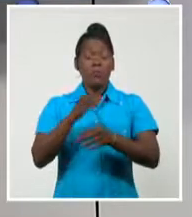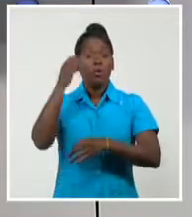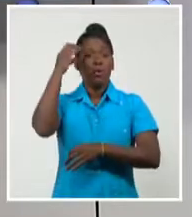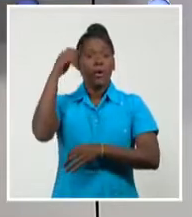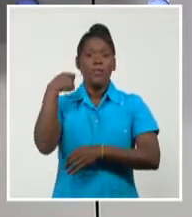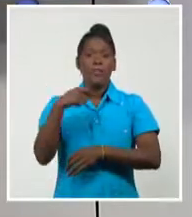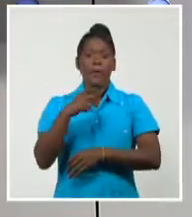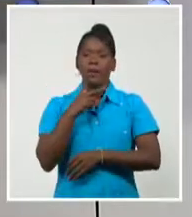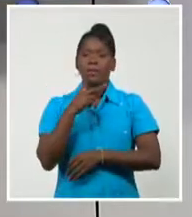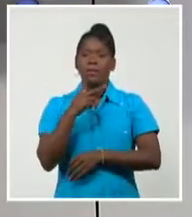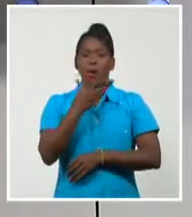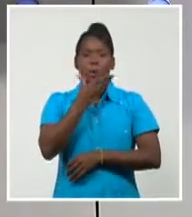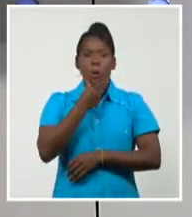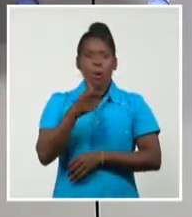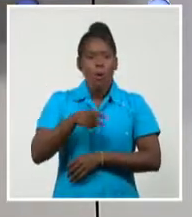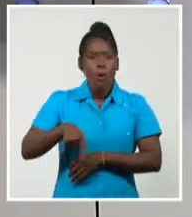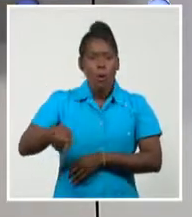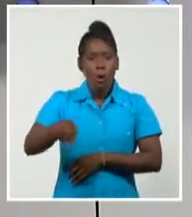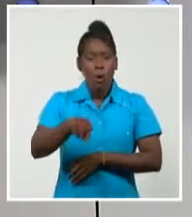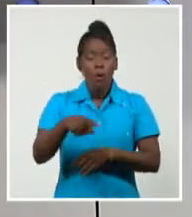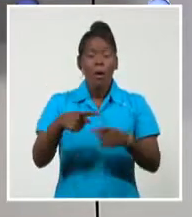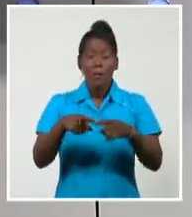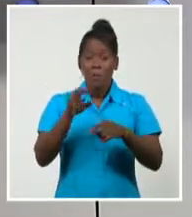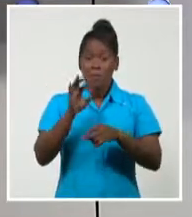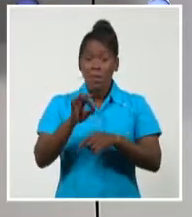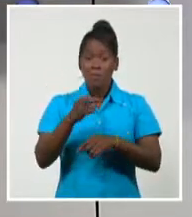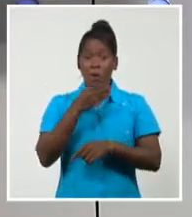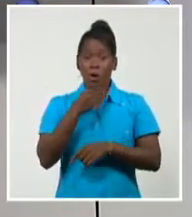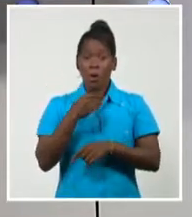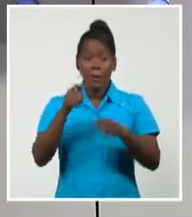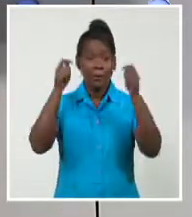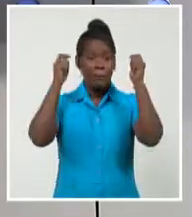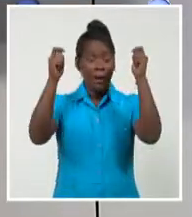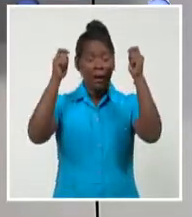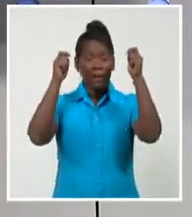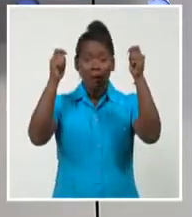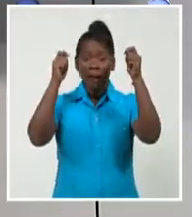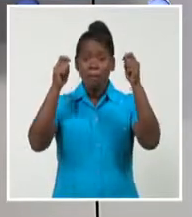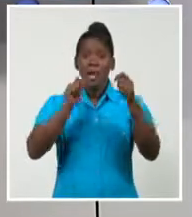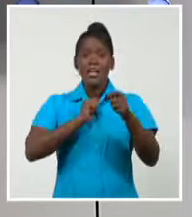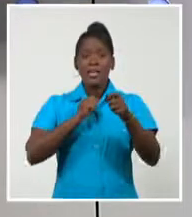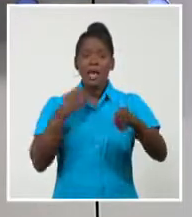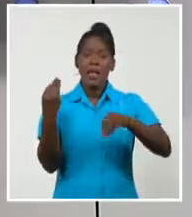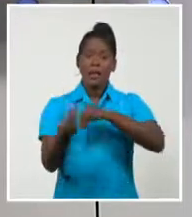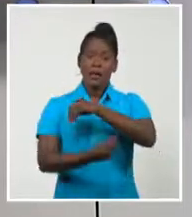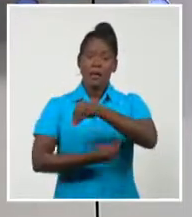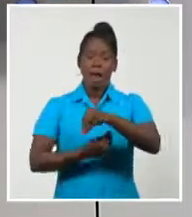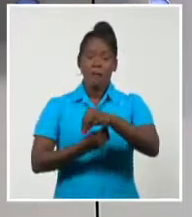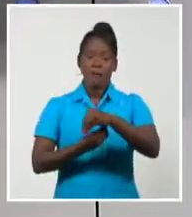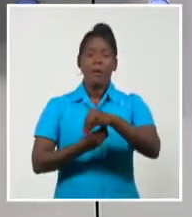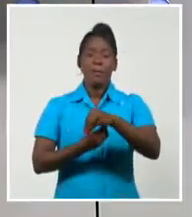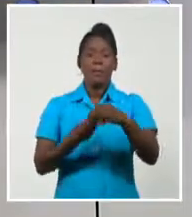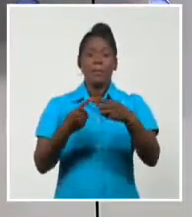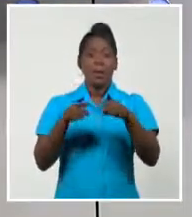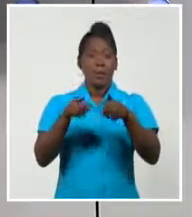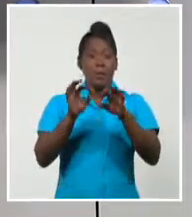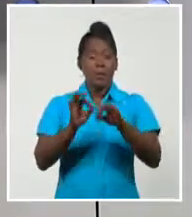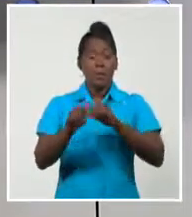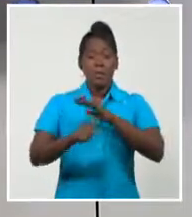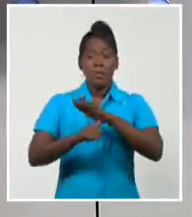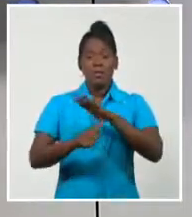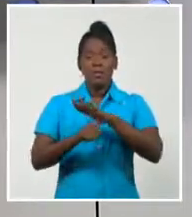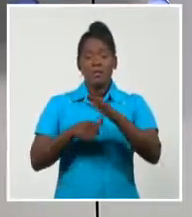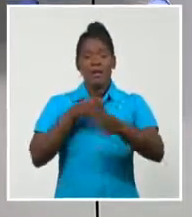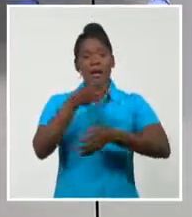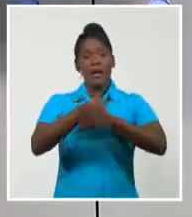que en los últimos días dijeron con todas las letras que el país necesita un cambio. Para ellos, el nuevo mandatario envió un mensaje de